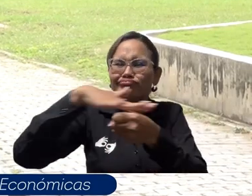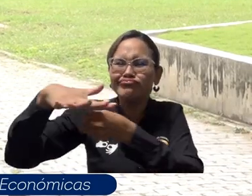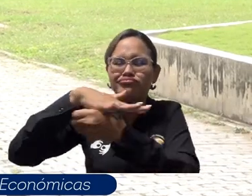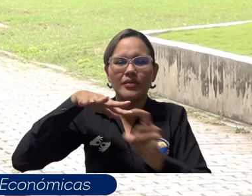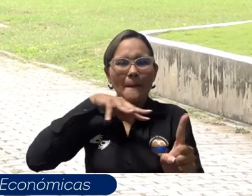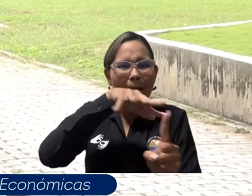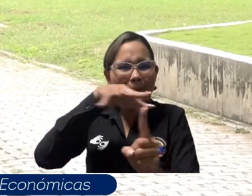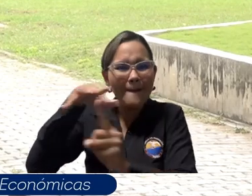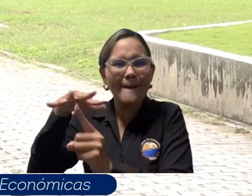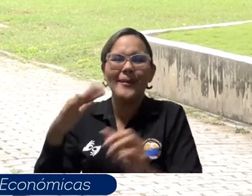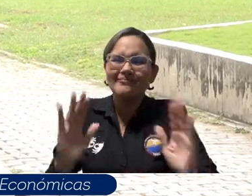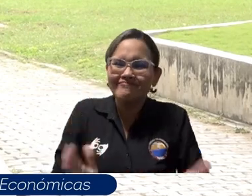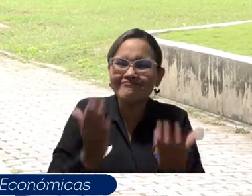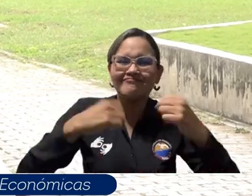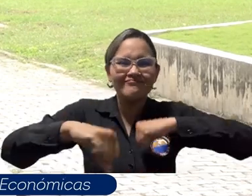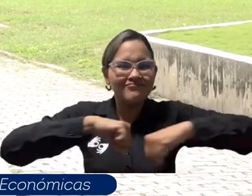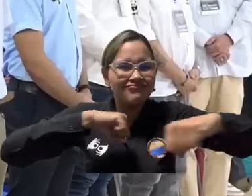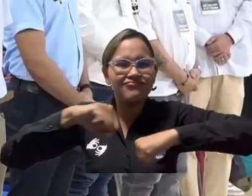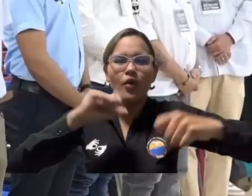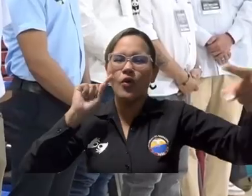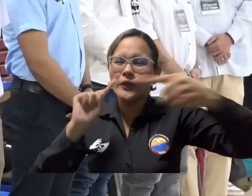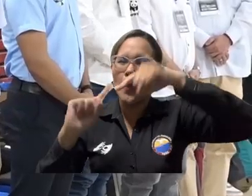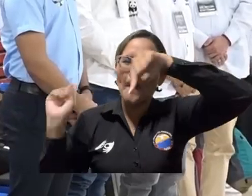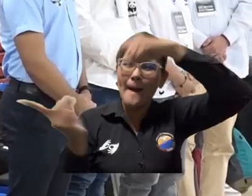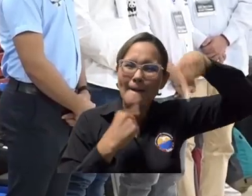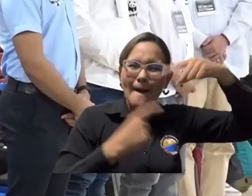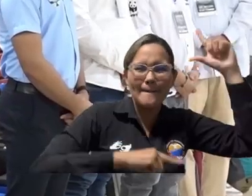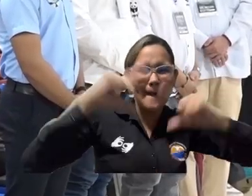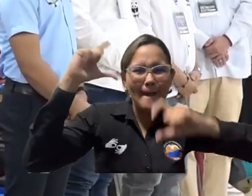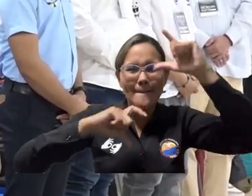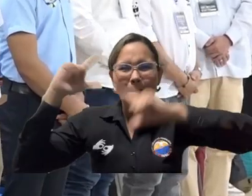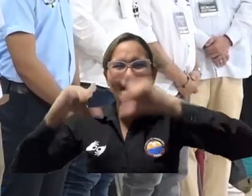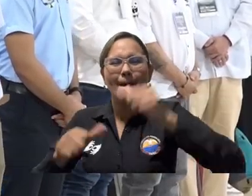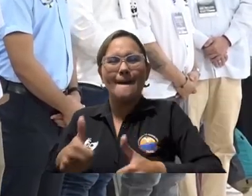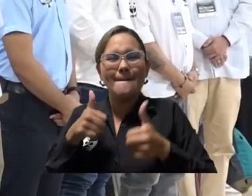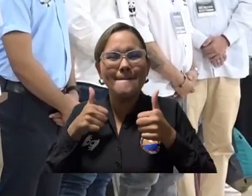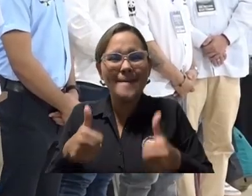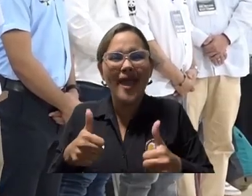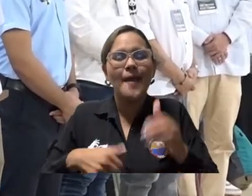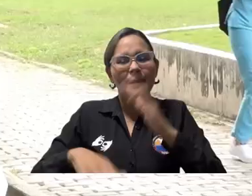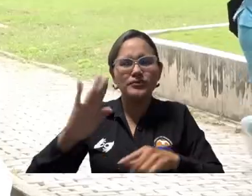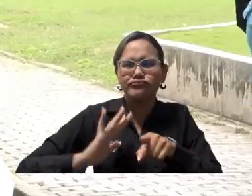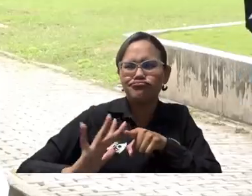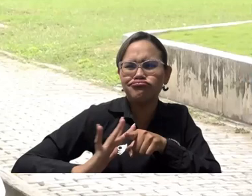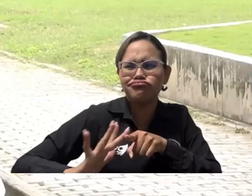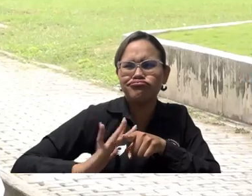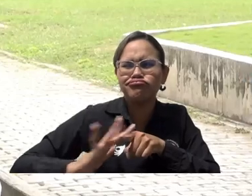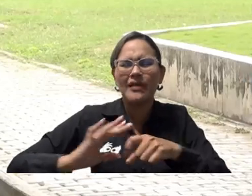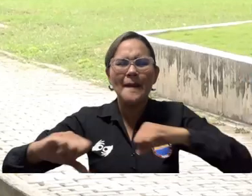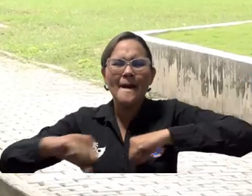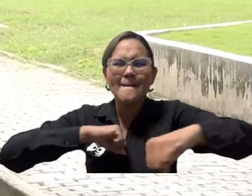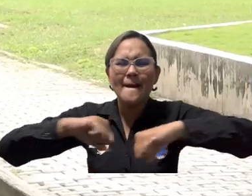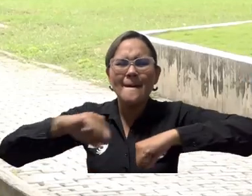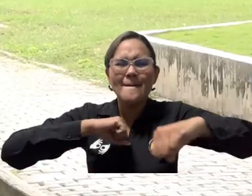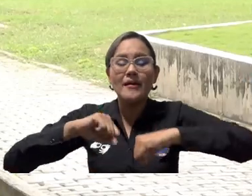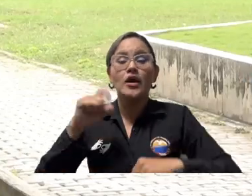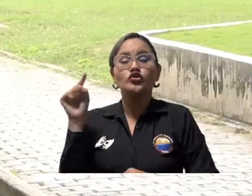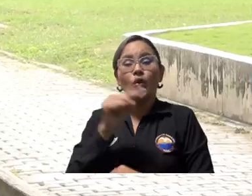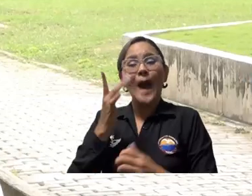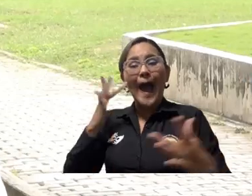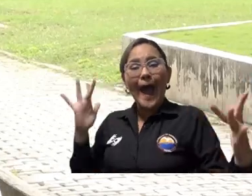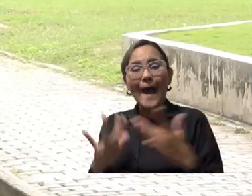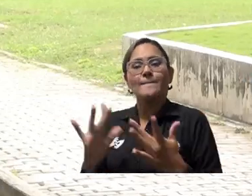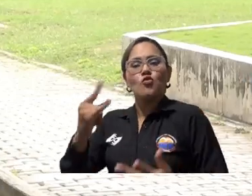materialicen no solamente en la visión de la universidad, sino en las prácticas y en las acciones que emprende la